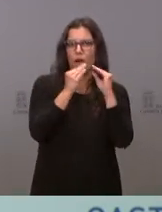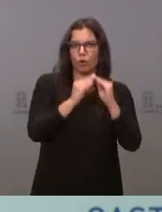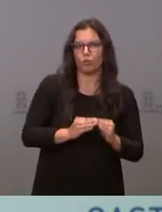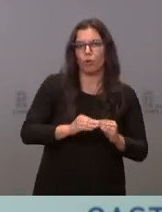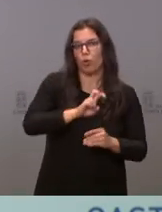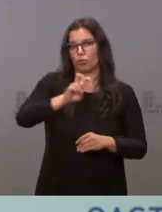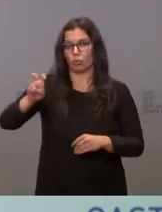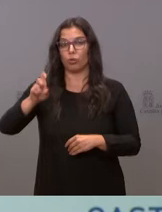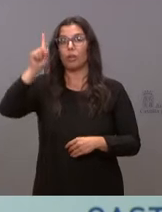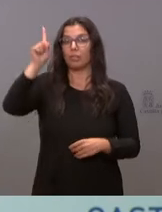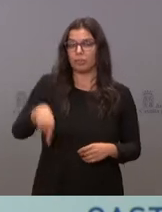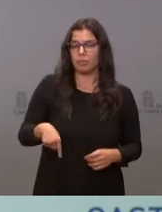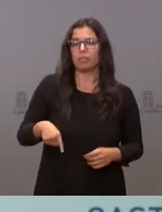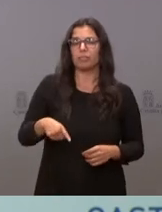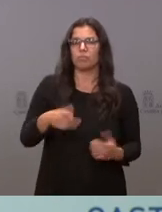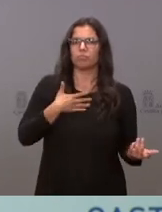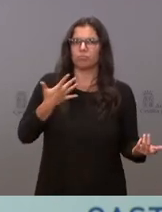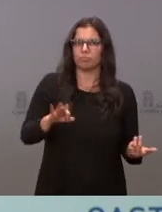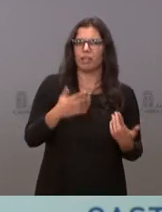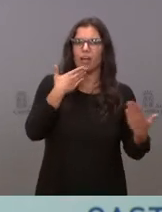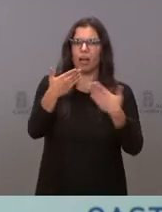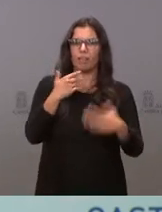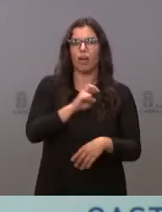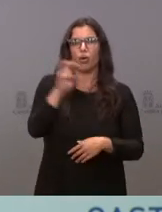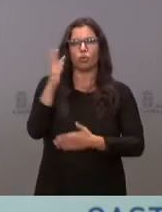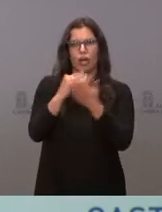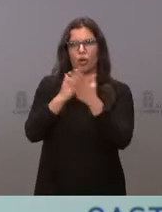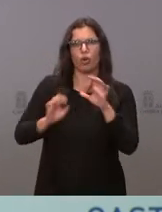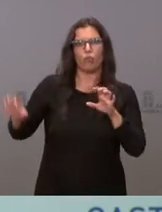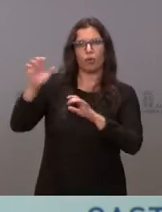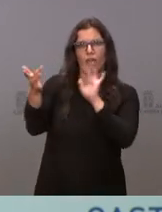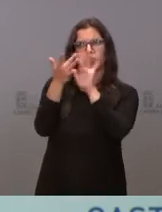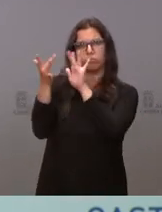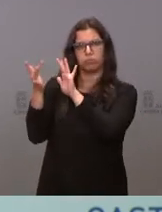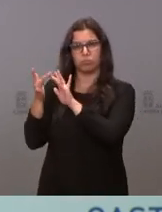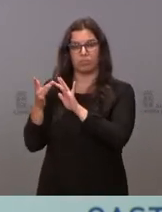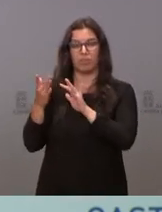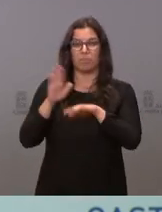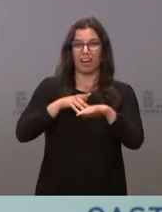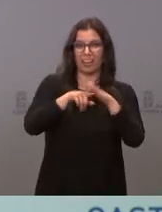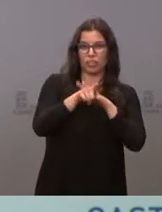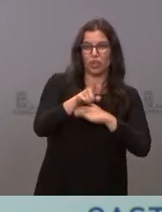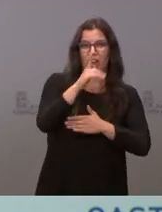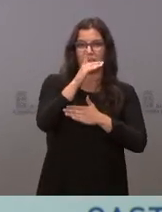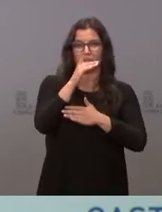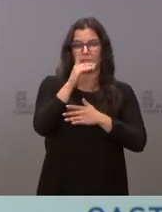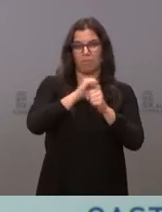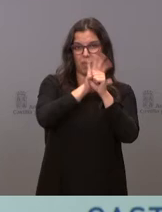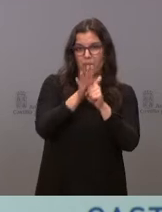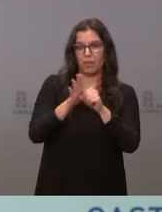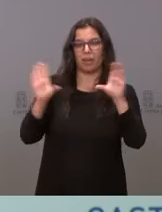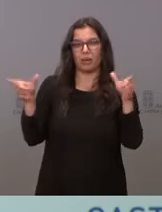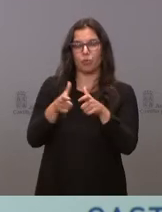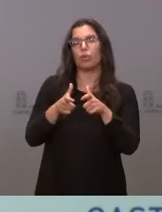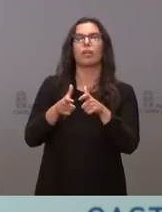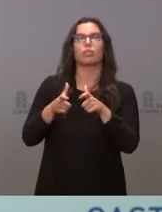de otras sanciones. Pero también hemos sido capaces de dialogar con otras comunidades autónomas durante la gestión de la pandemia, con las reuniones con Madrid, Castilla